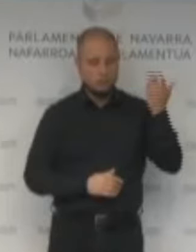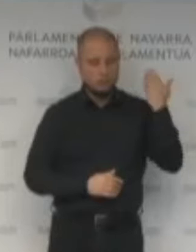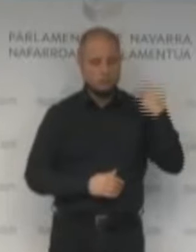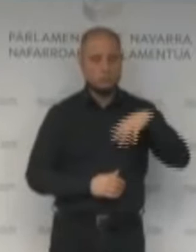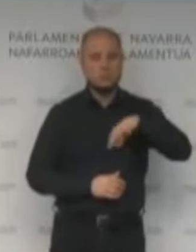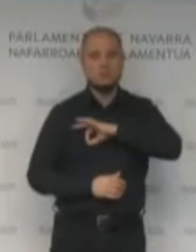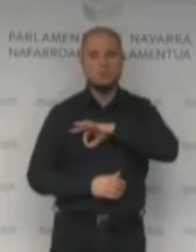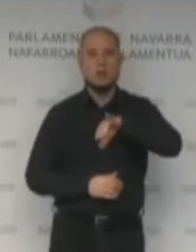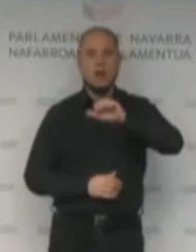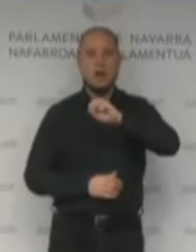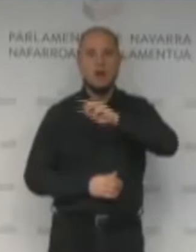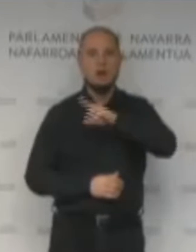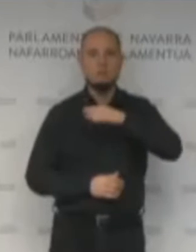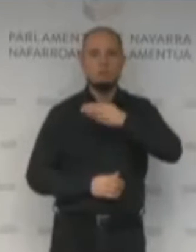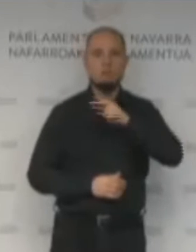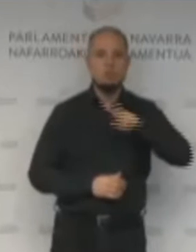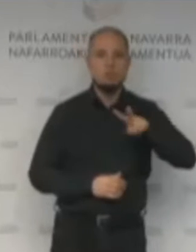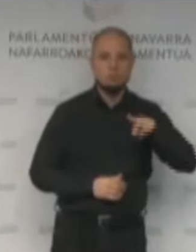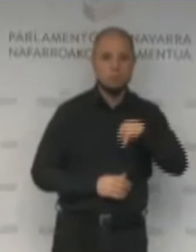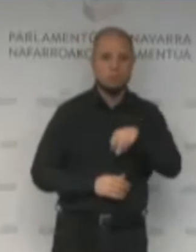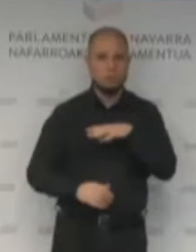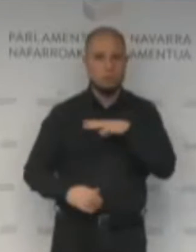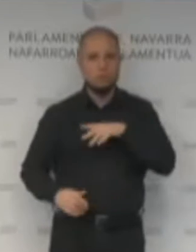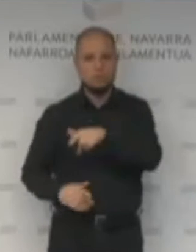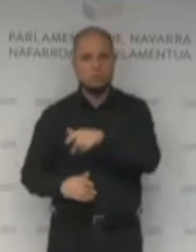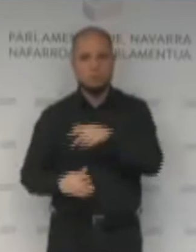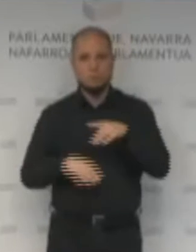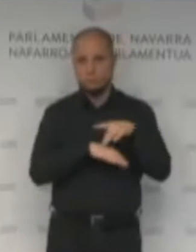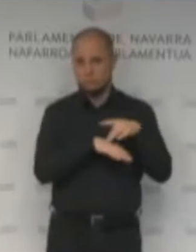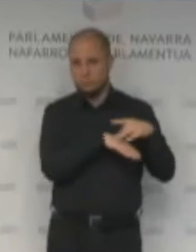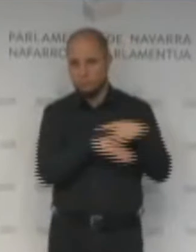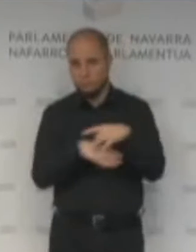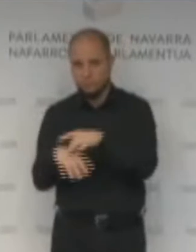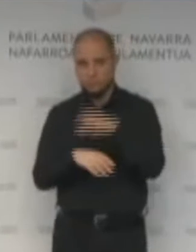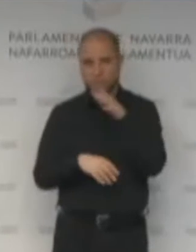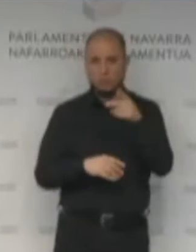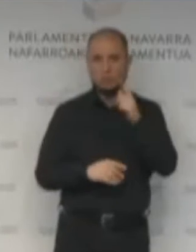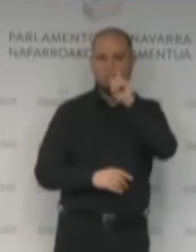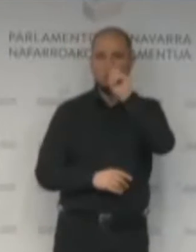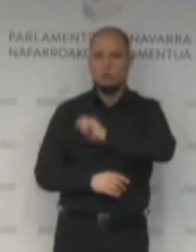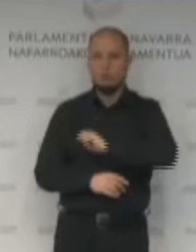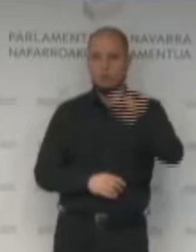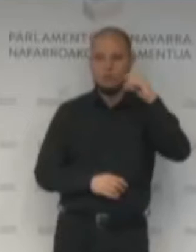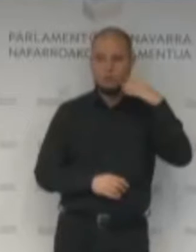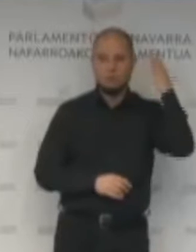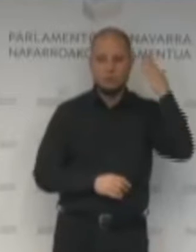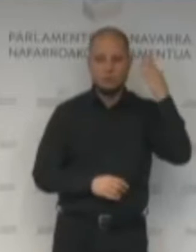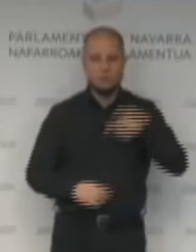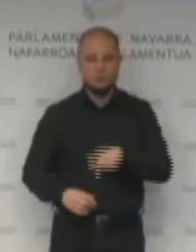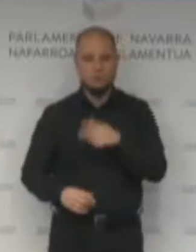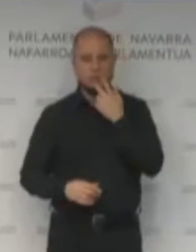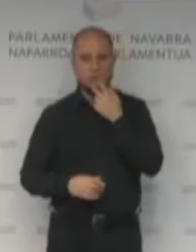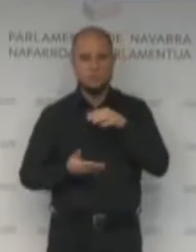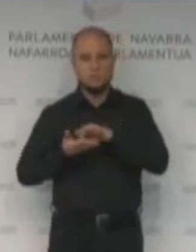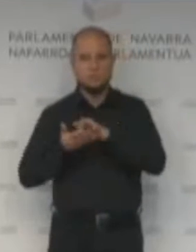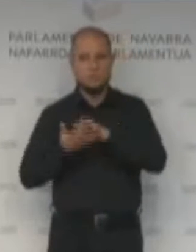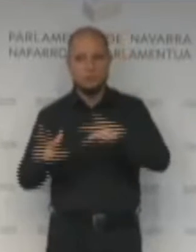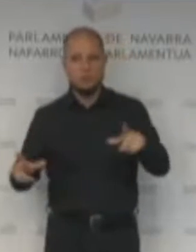legislatura, Geroabay impulsó de manera decidida la creación de la Fundación Navarra para la gestión de servicios sociales